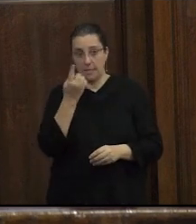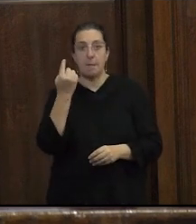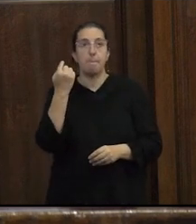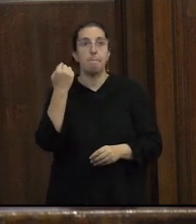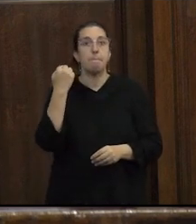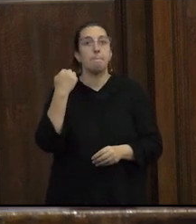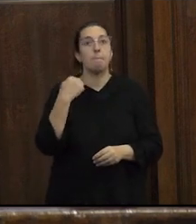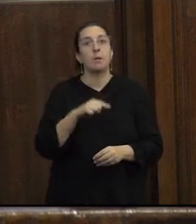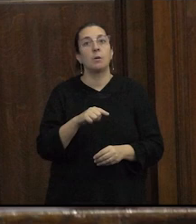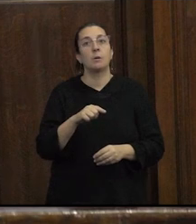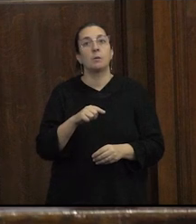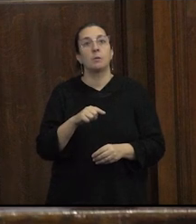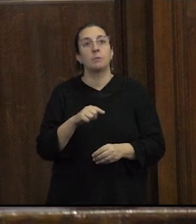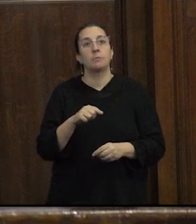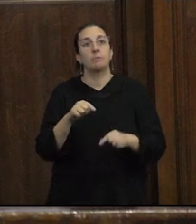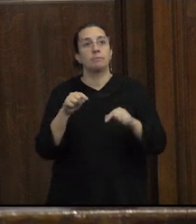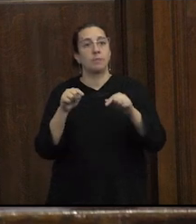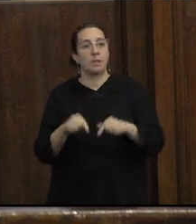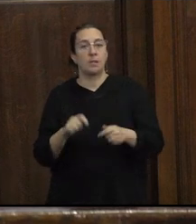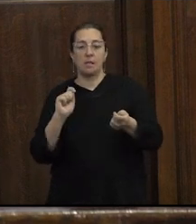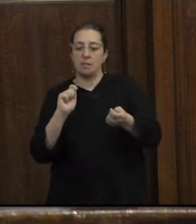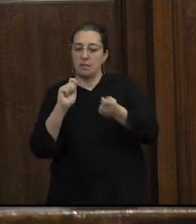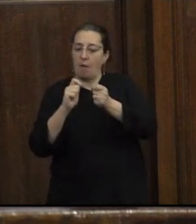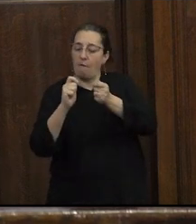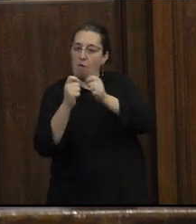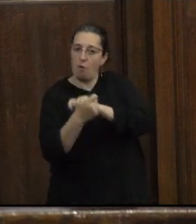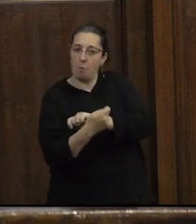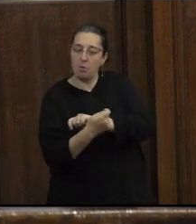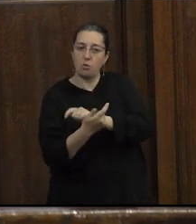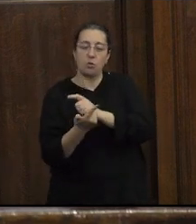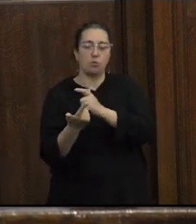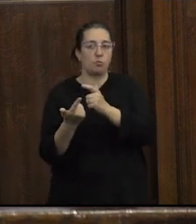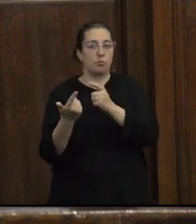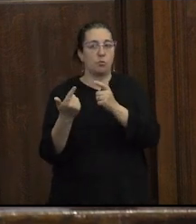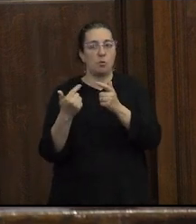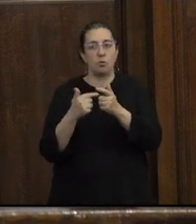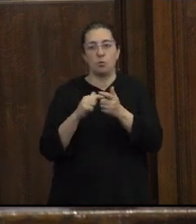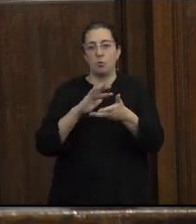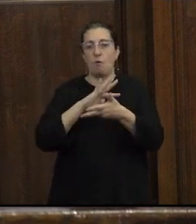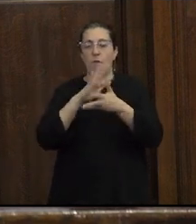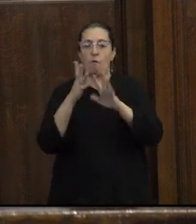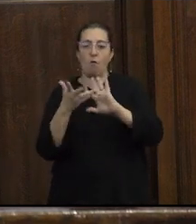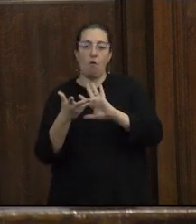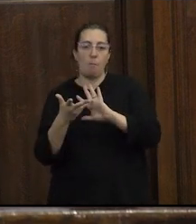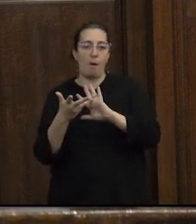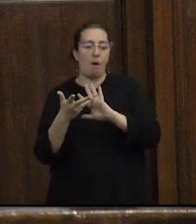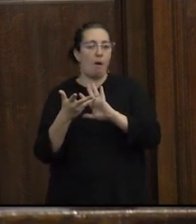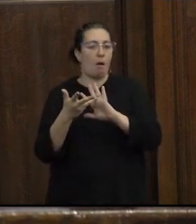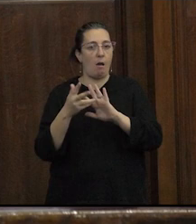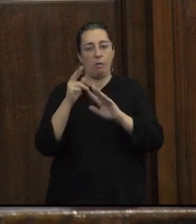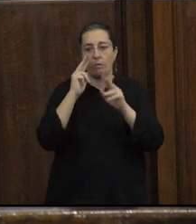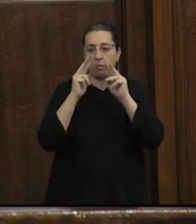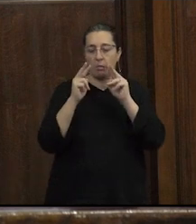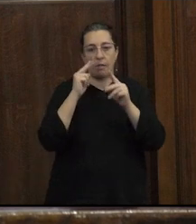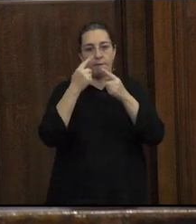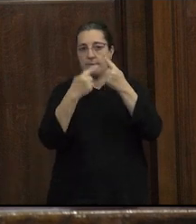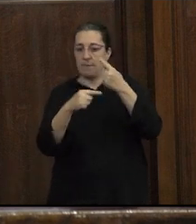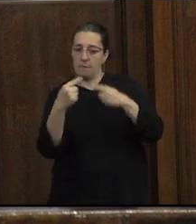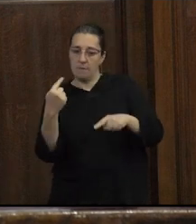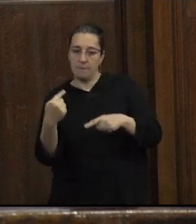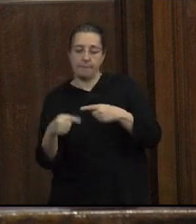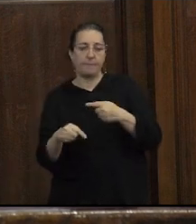decir que estas transformaciones han tenido anclajes desiguales ya podemos darnos cuenta según